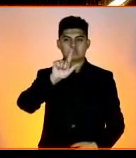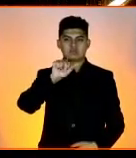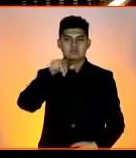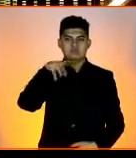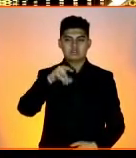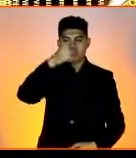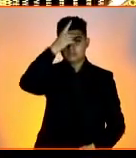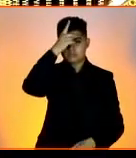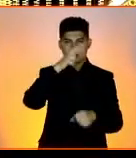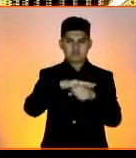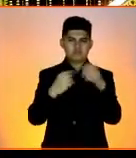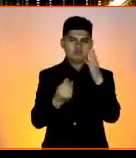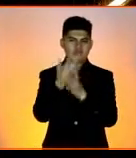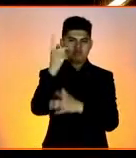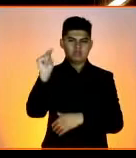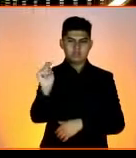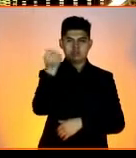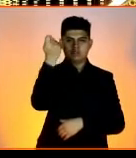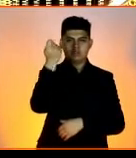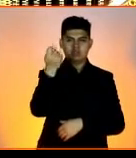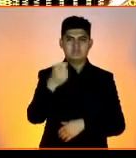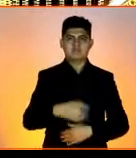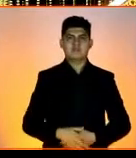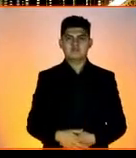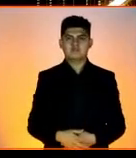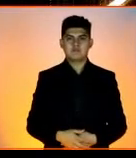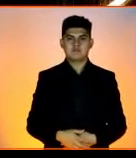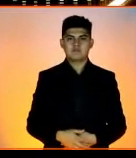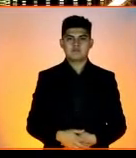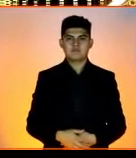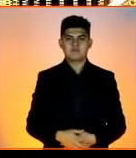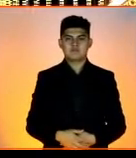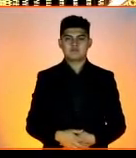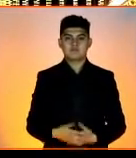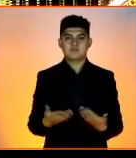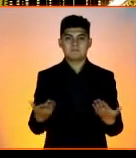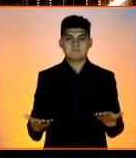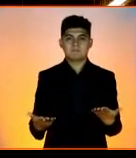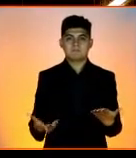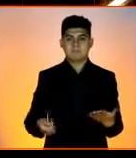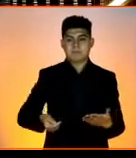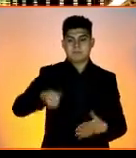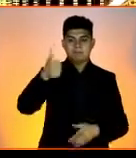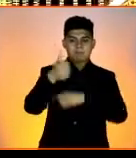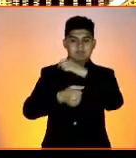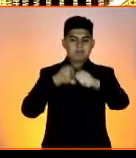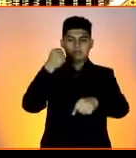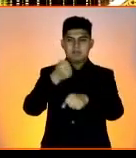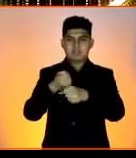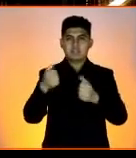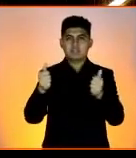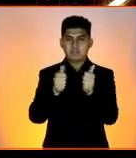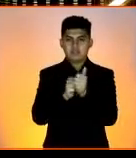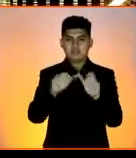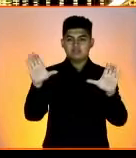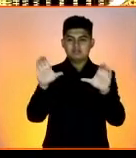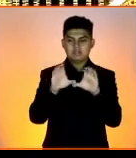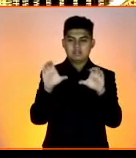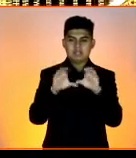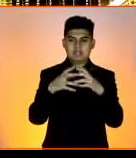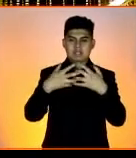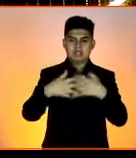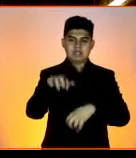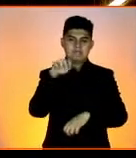director de Innovación y Tecnología en Refrescos en Marantial. Y es nuestro primer año con el certificado Empresa